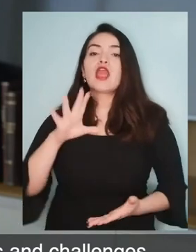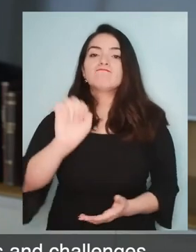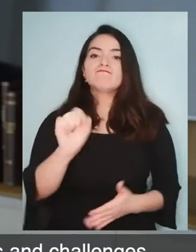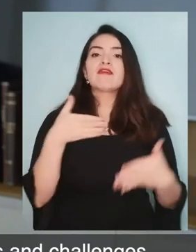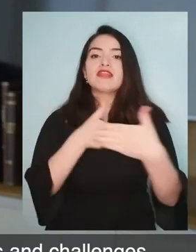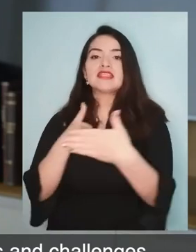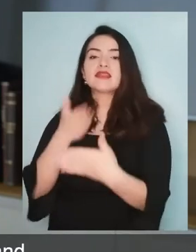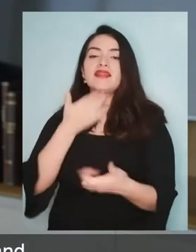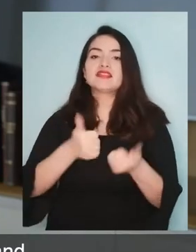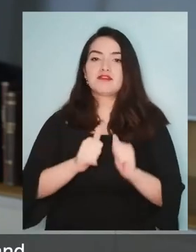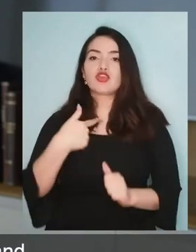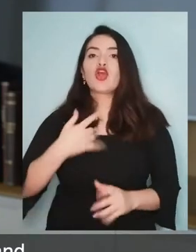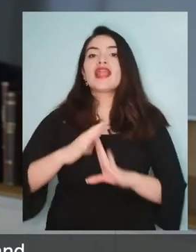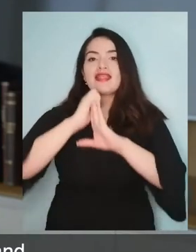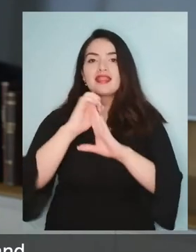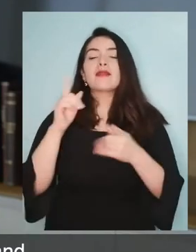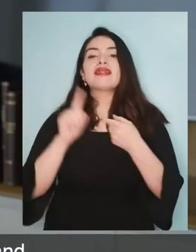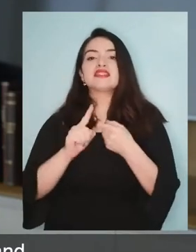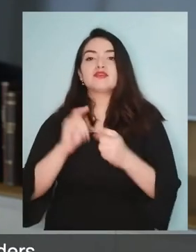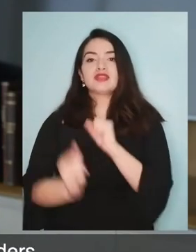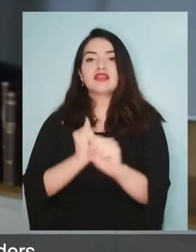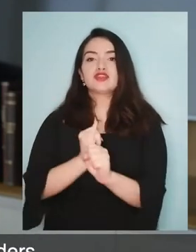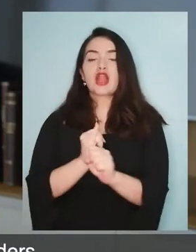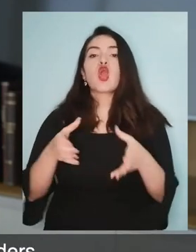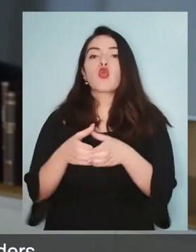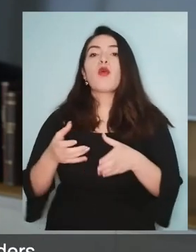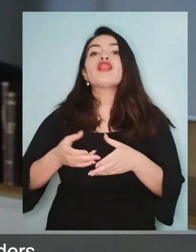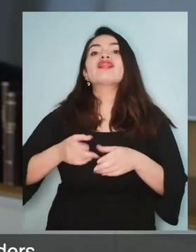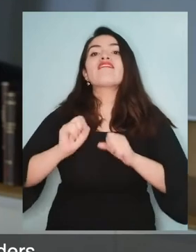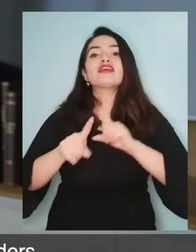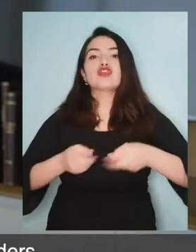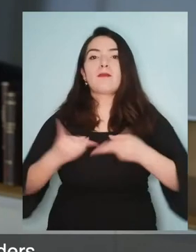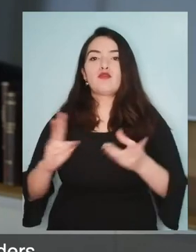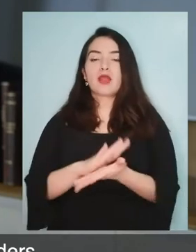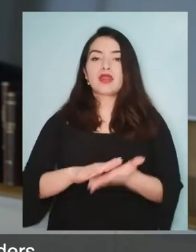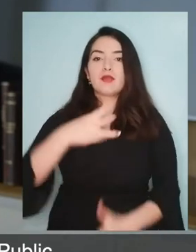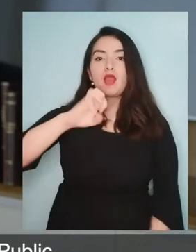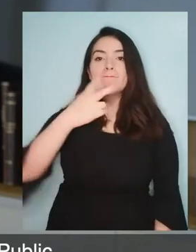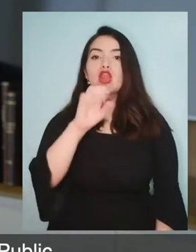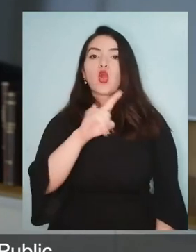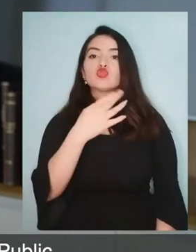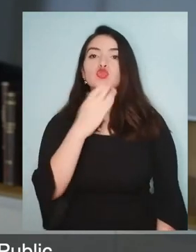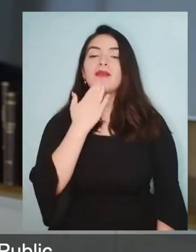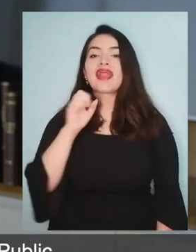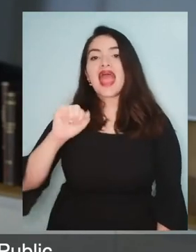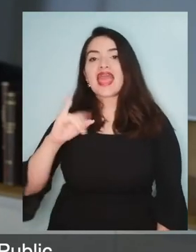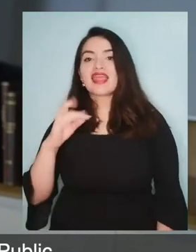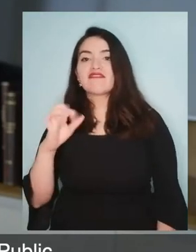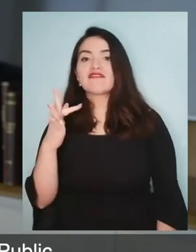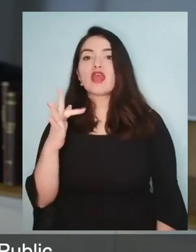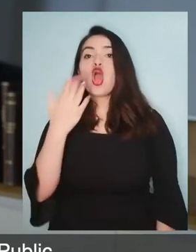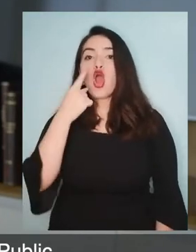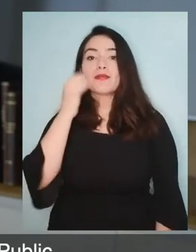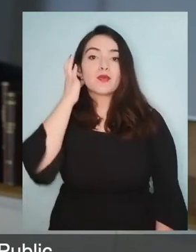identificar sus brechas y desafíos. También he podido liderar instancias de participación internacional de las Defensorías Públicas, como son el Bloque de Defensores Públicos del MERCOSUR y la